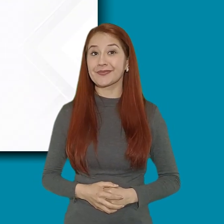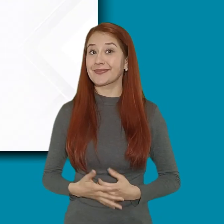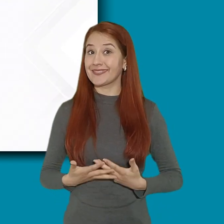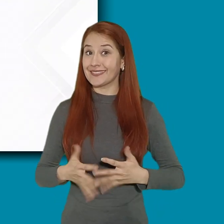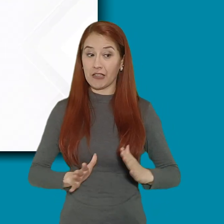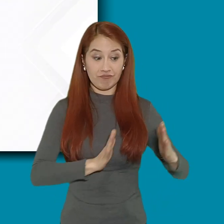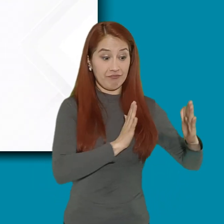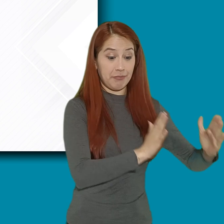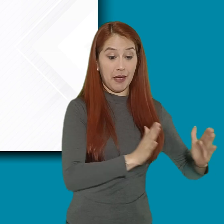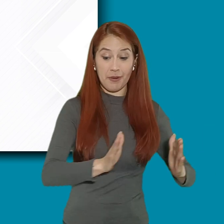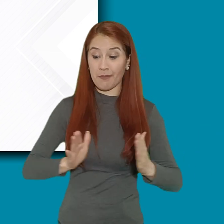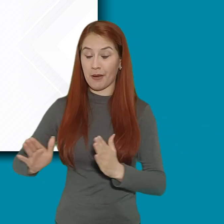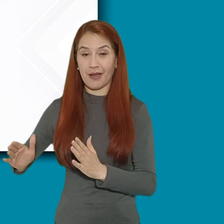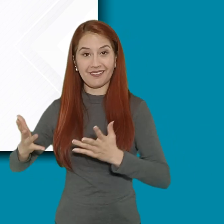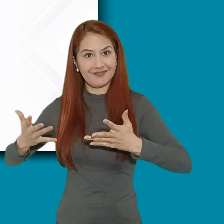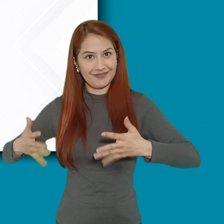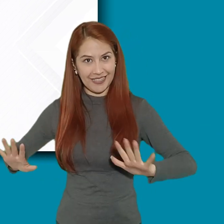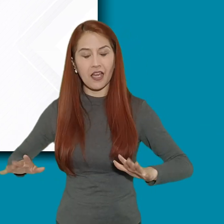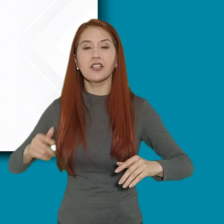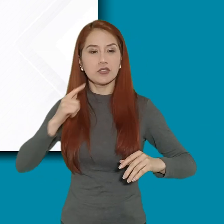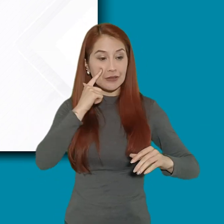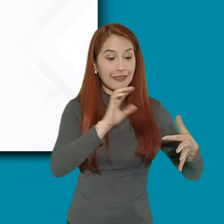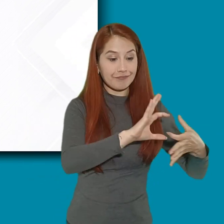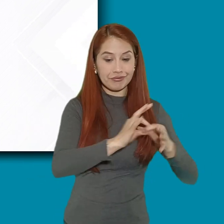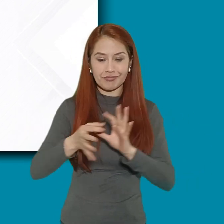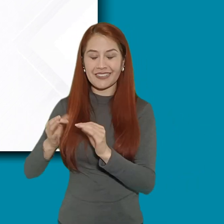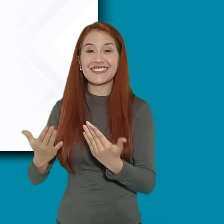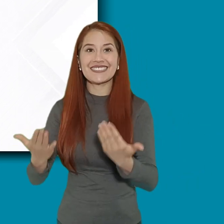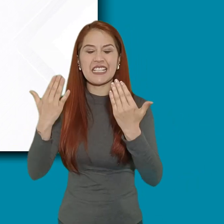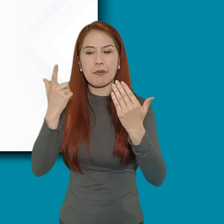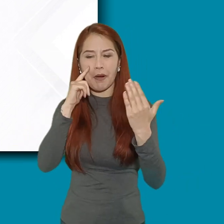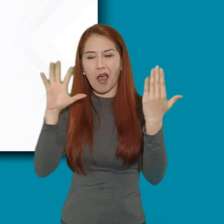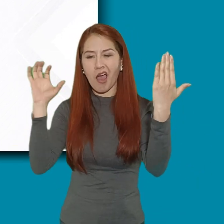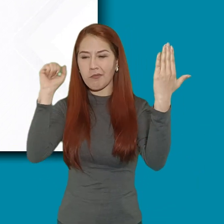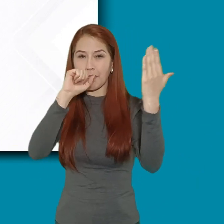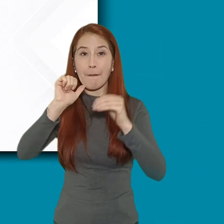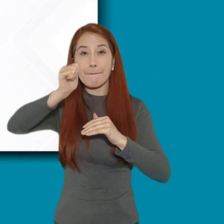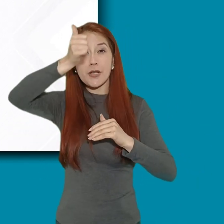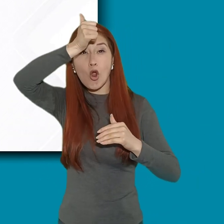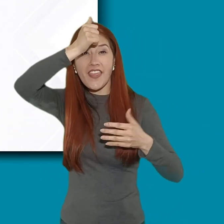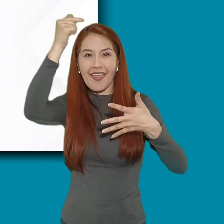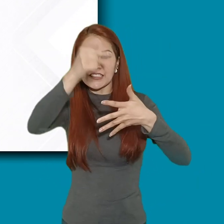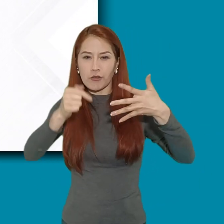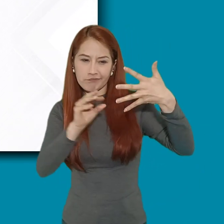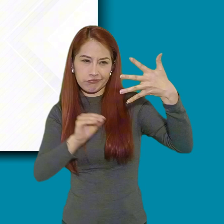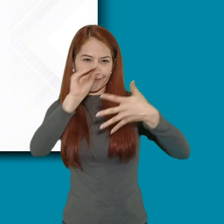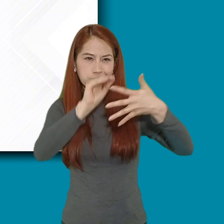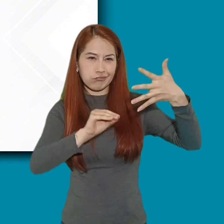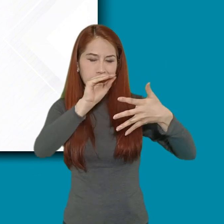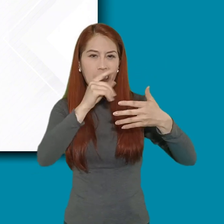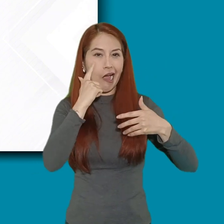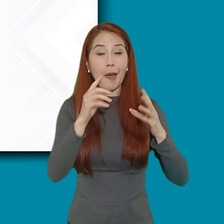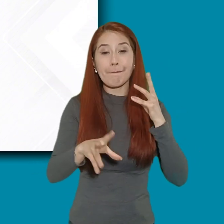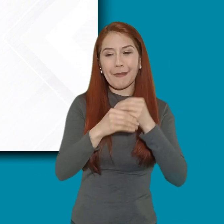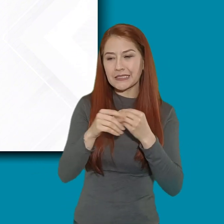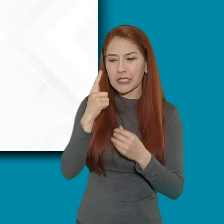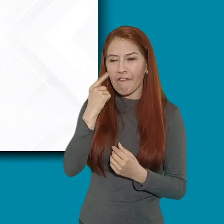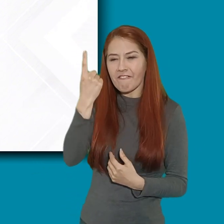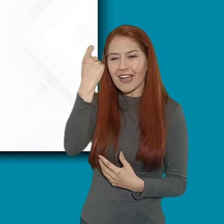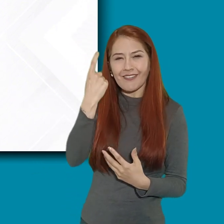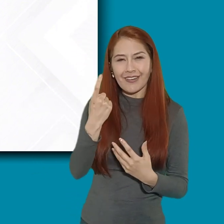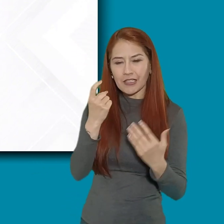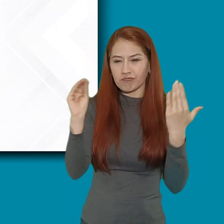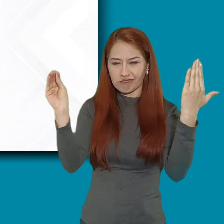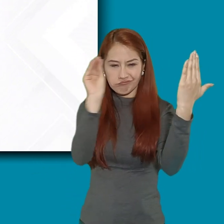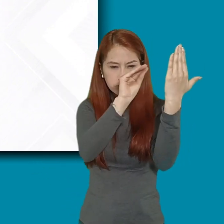Esta iniciativa ordena las prioridades, ayuda a identificar los temas donde los municipios requieren más apoyo y